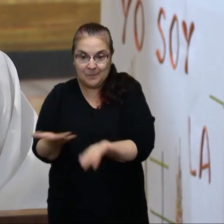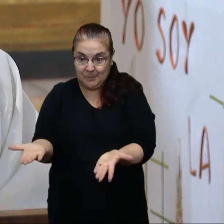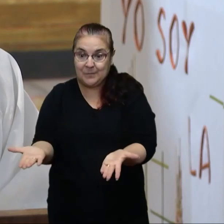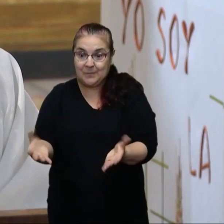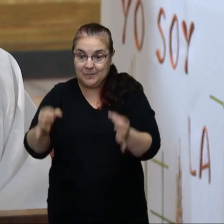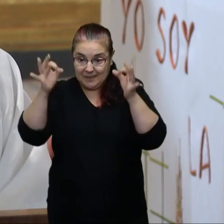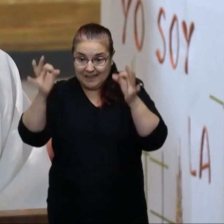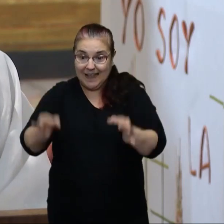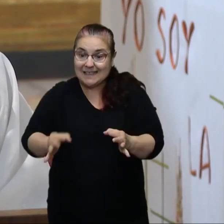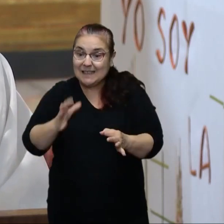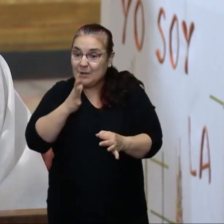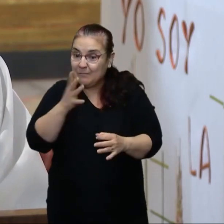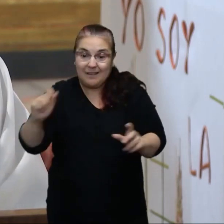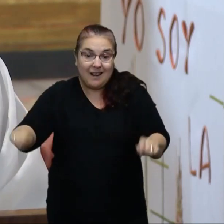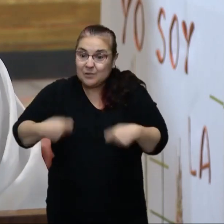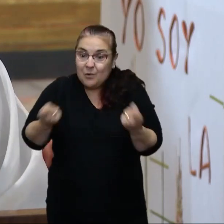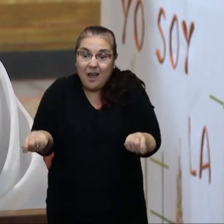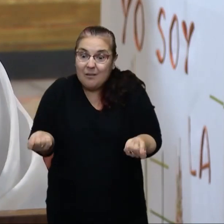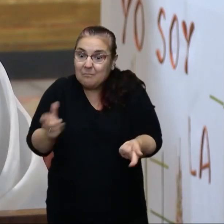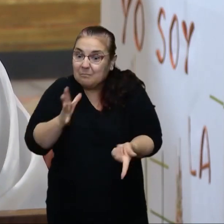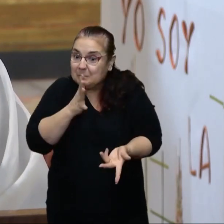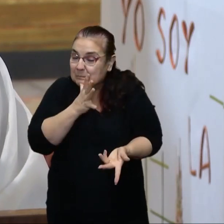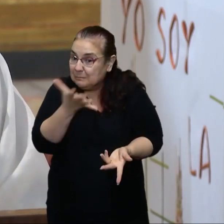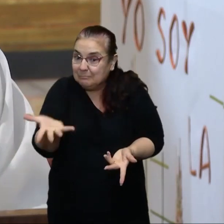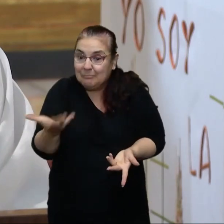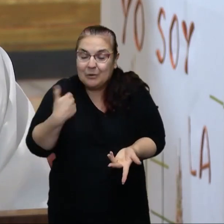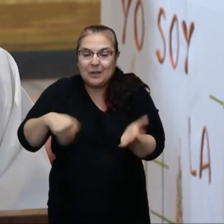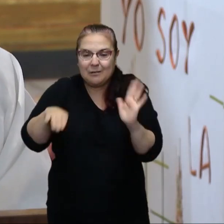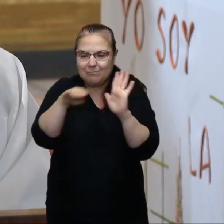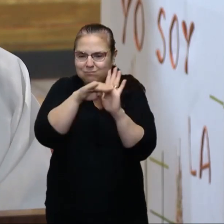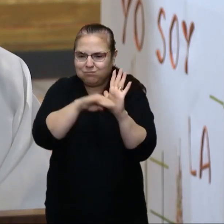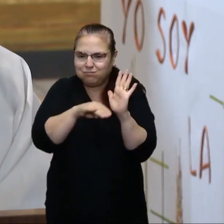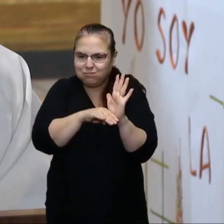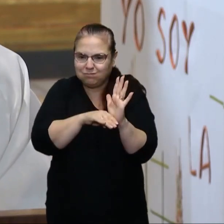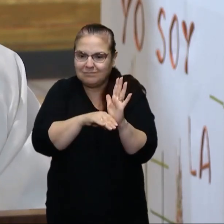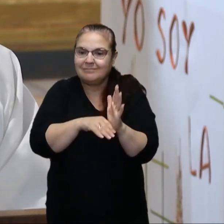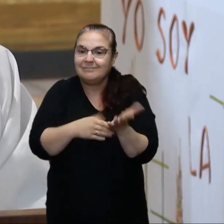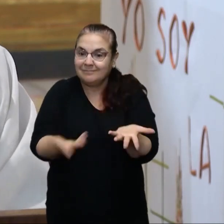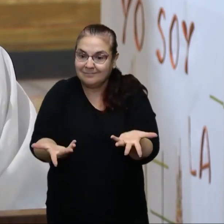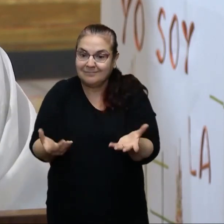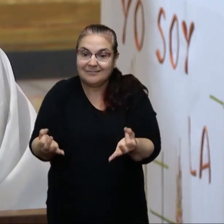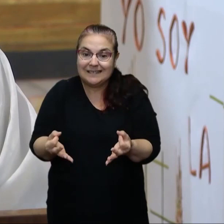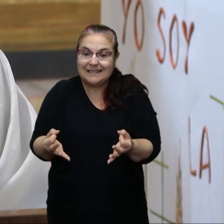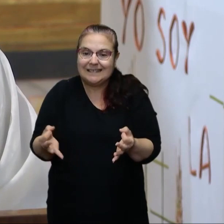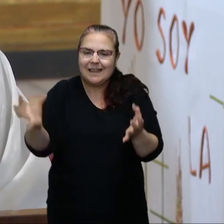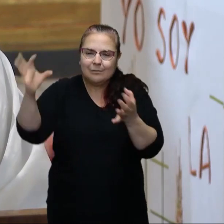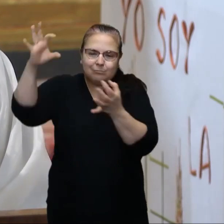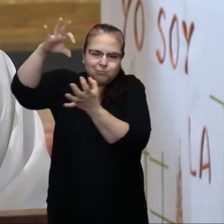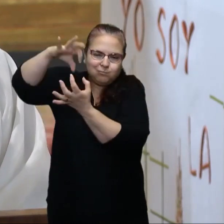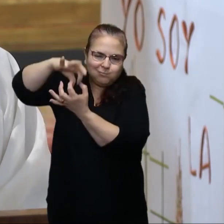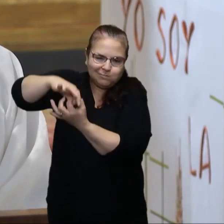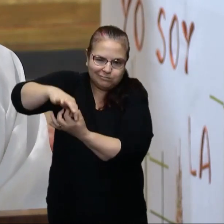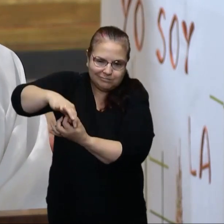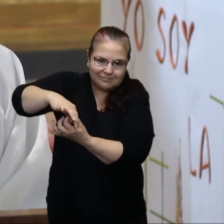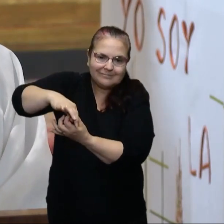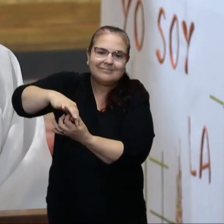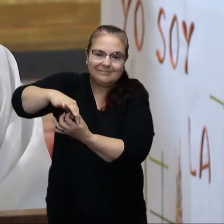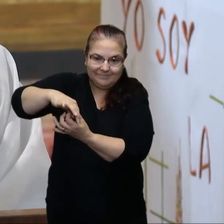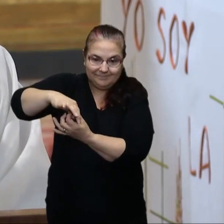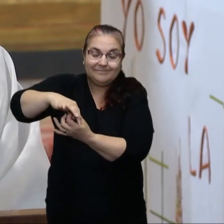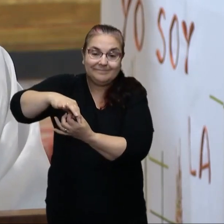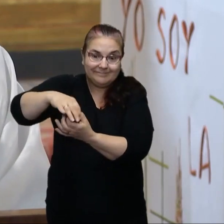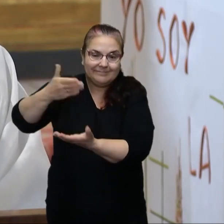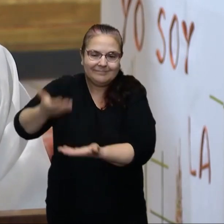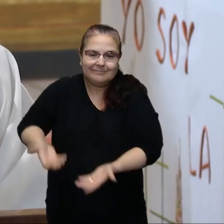naturalmente, porque la raíz del amor florece en los mandamientos. Y los mandamientos son el hilo conductor que